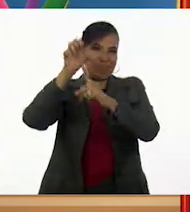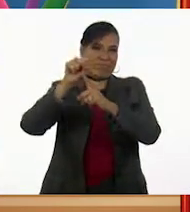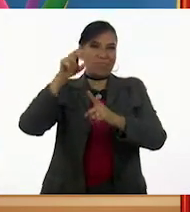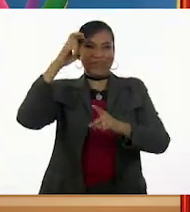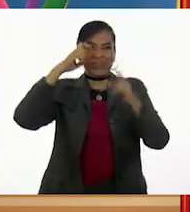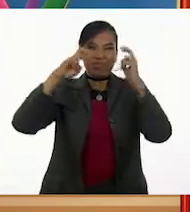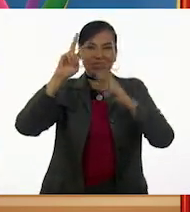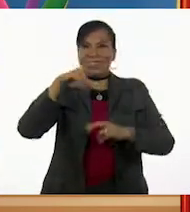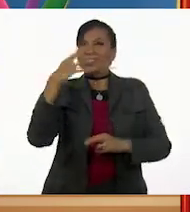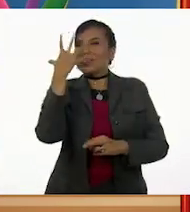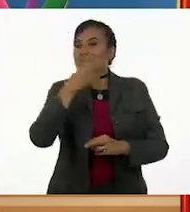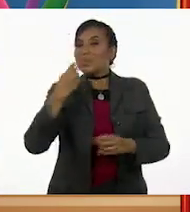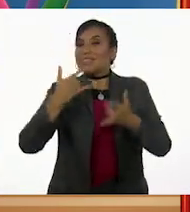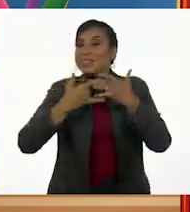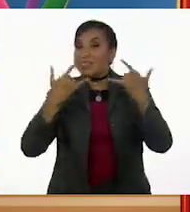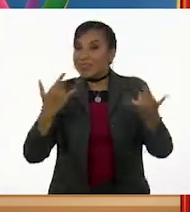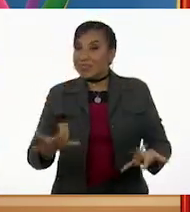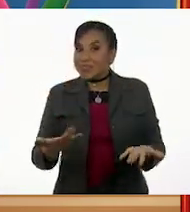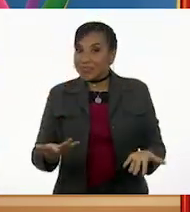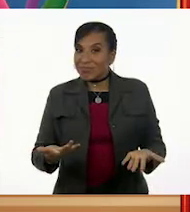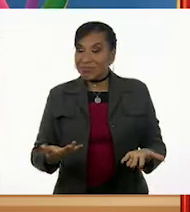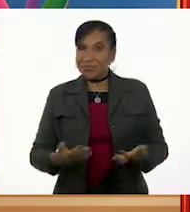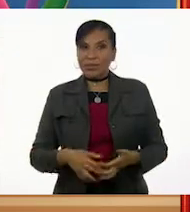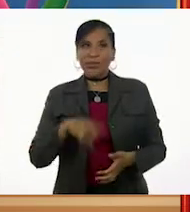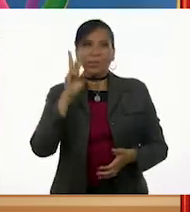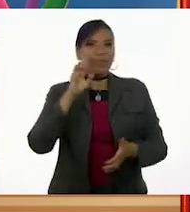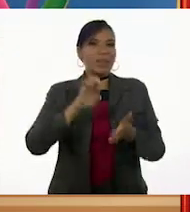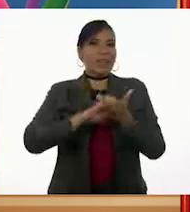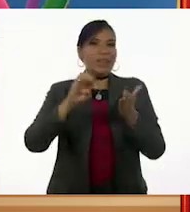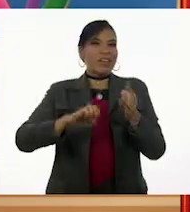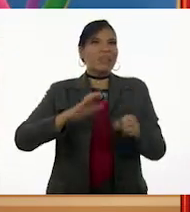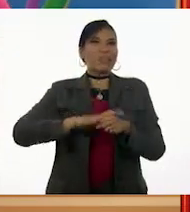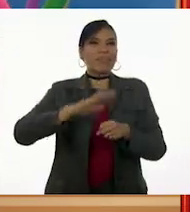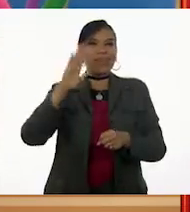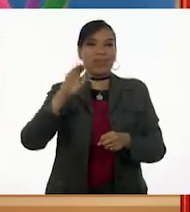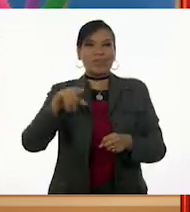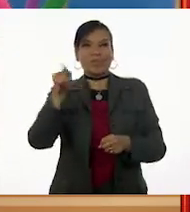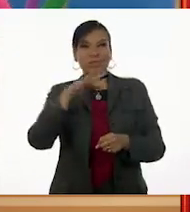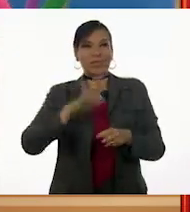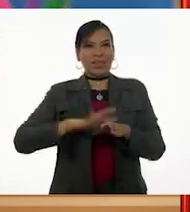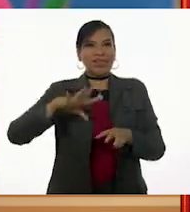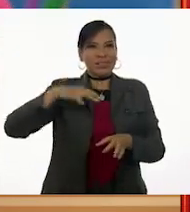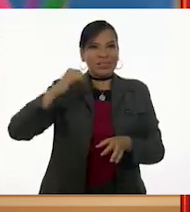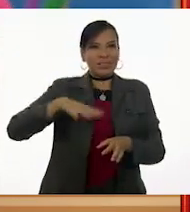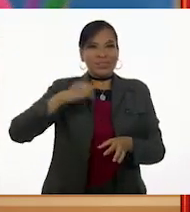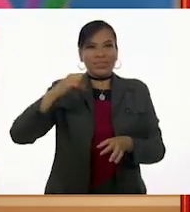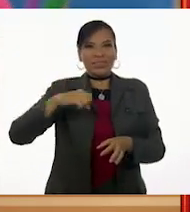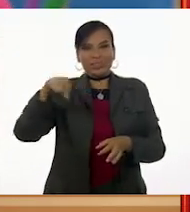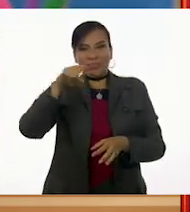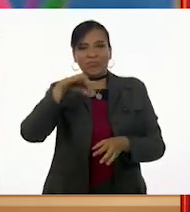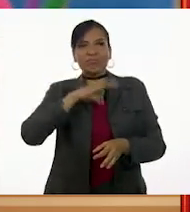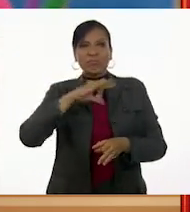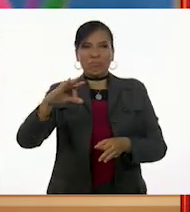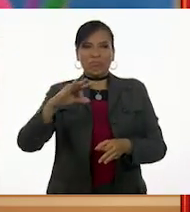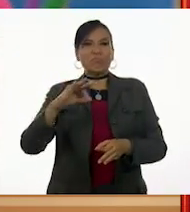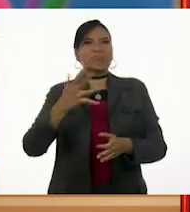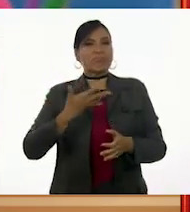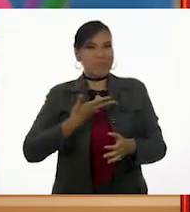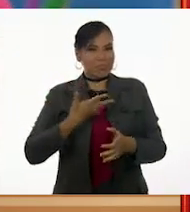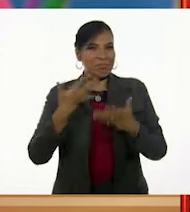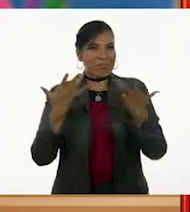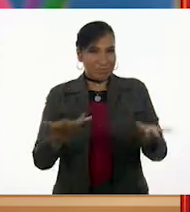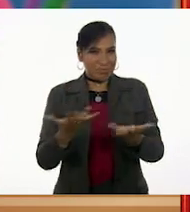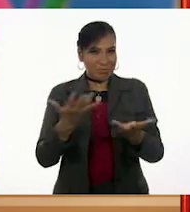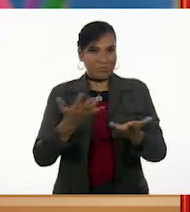¡Qué hermosa historia! Un ejemplo más de que con perseverancia y esfuerzo todo se puede conseguir.